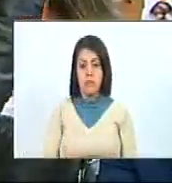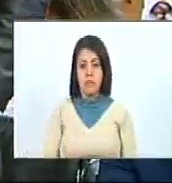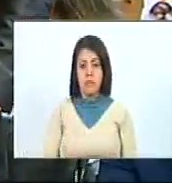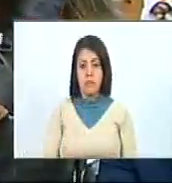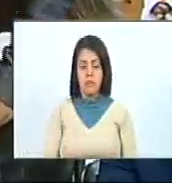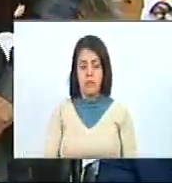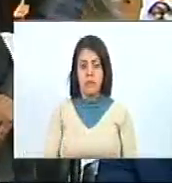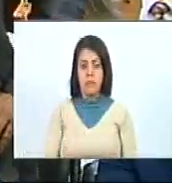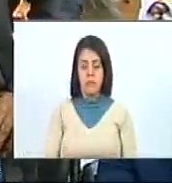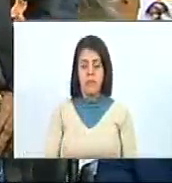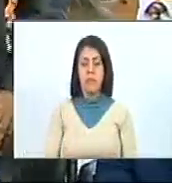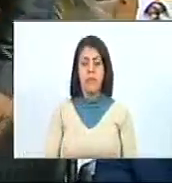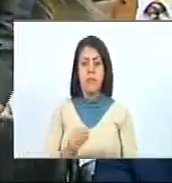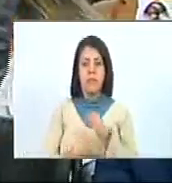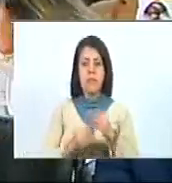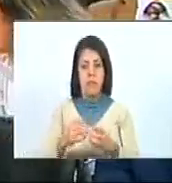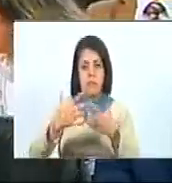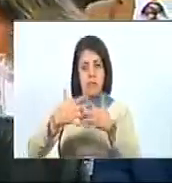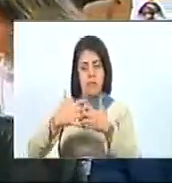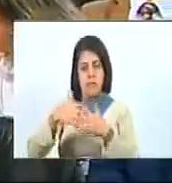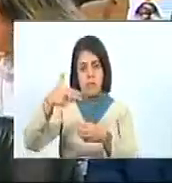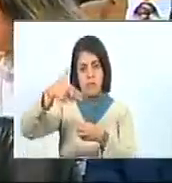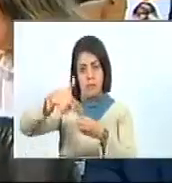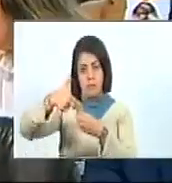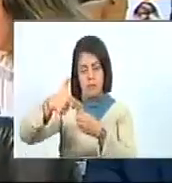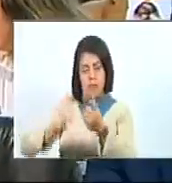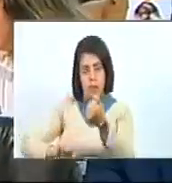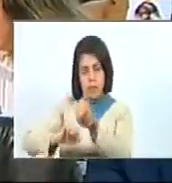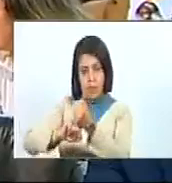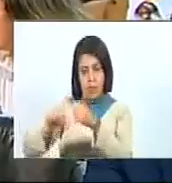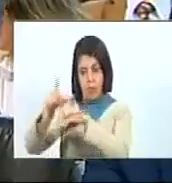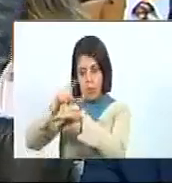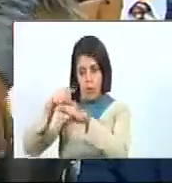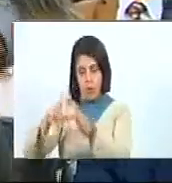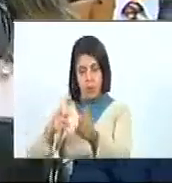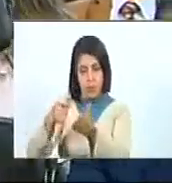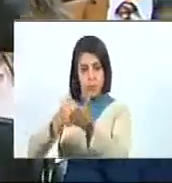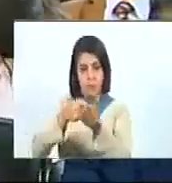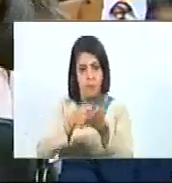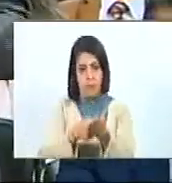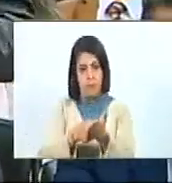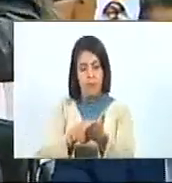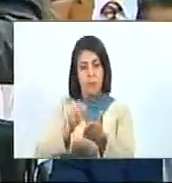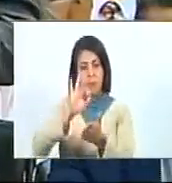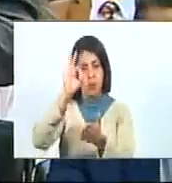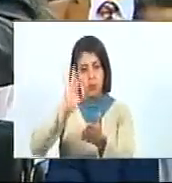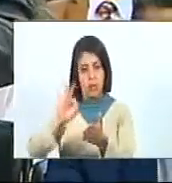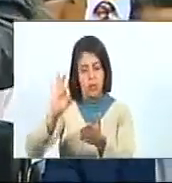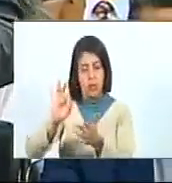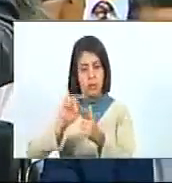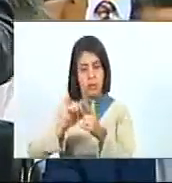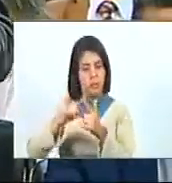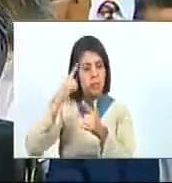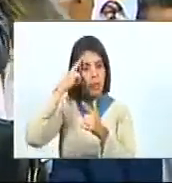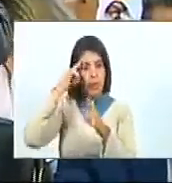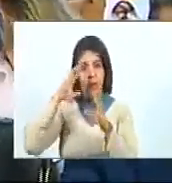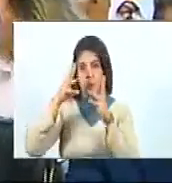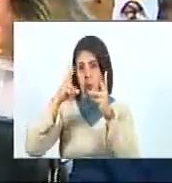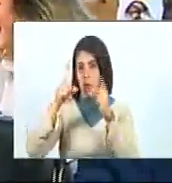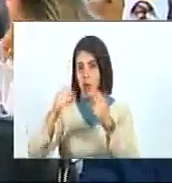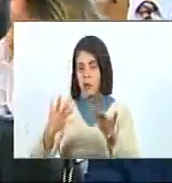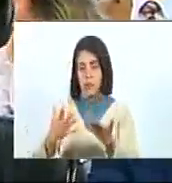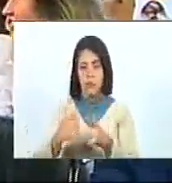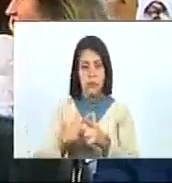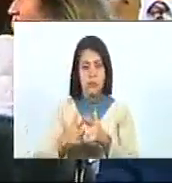lo que llaman las bombas de gasolina subsidiadas que la cifra exactamente no se sabe cuántas son